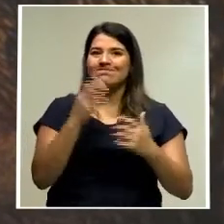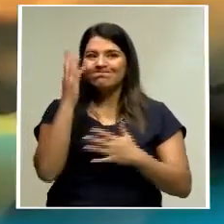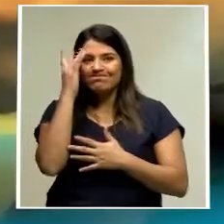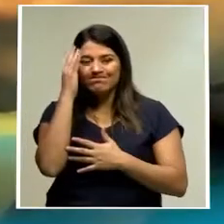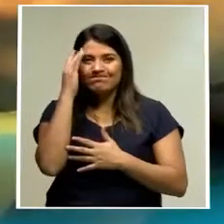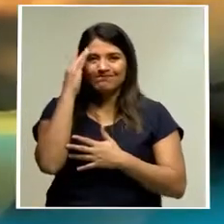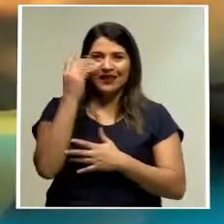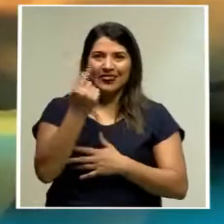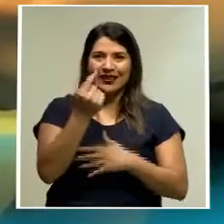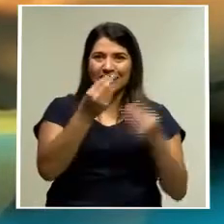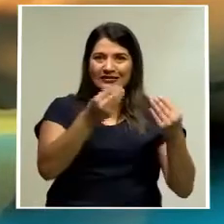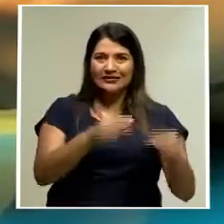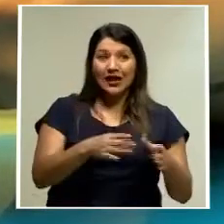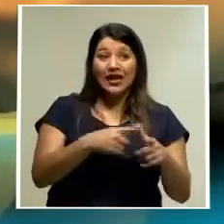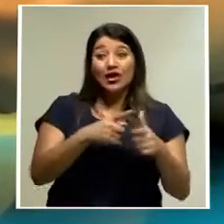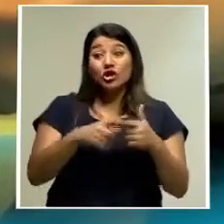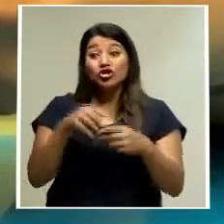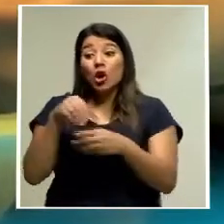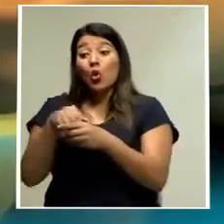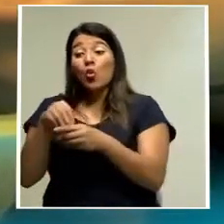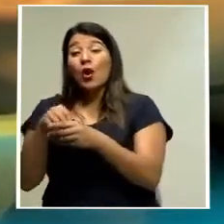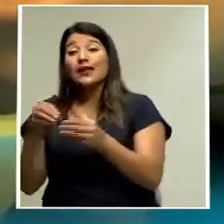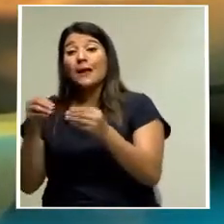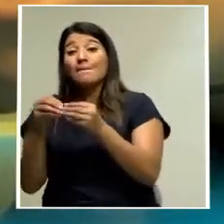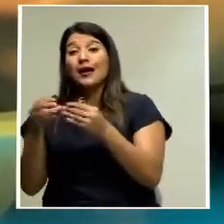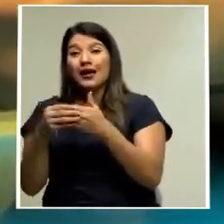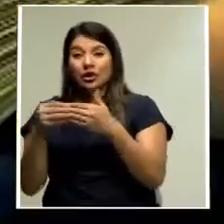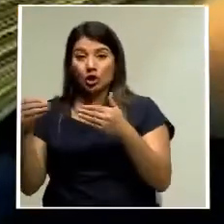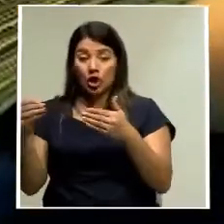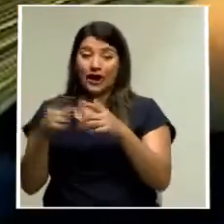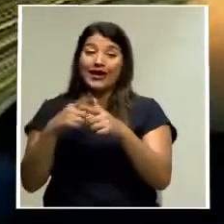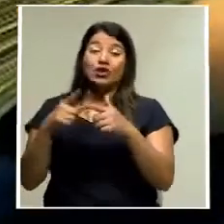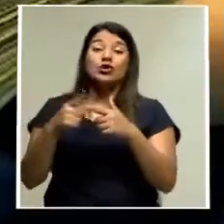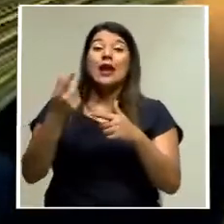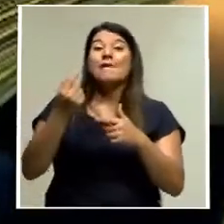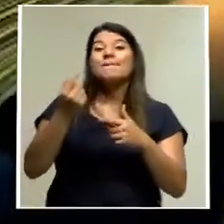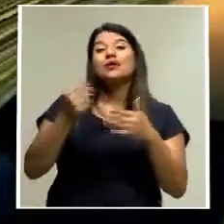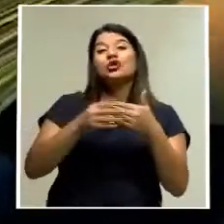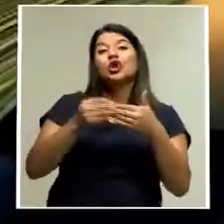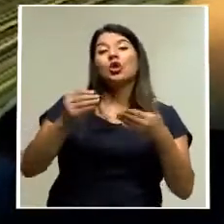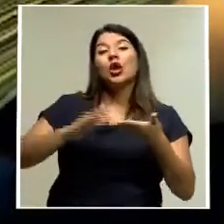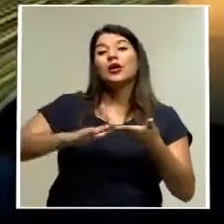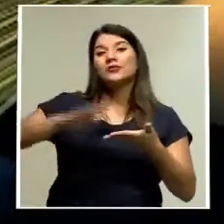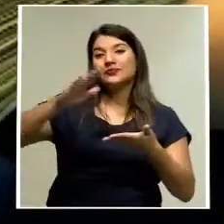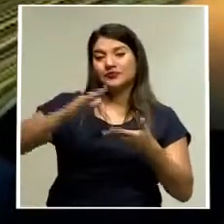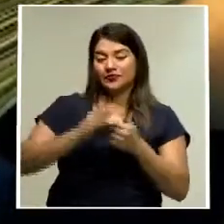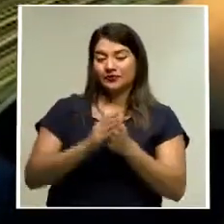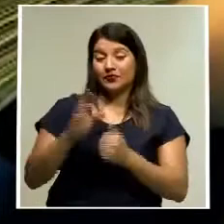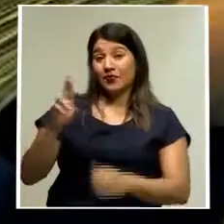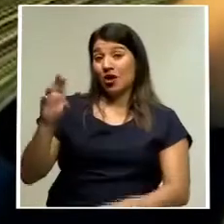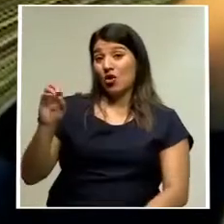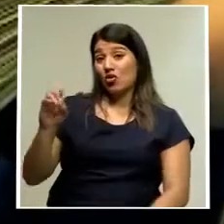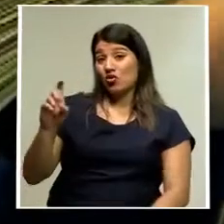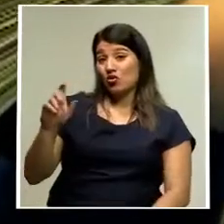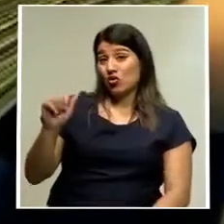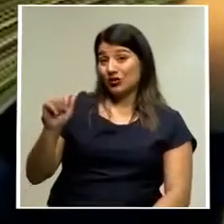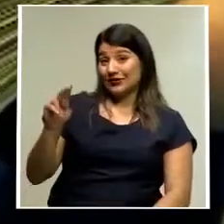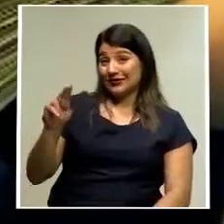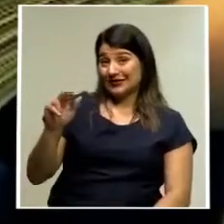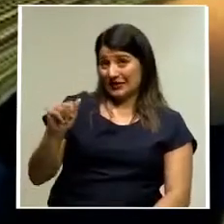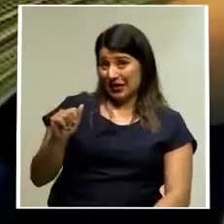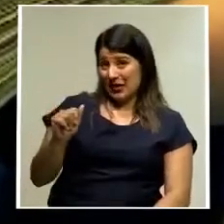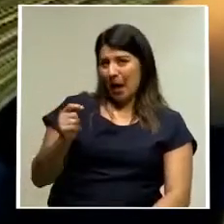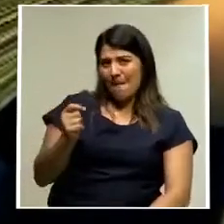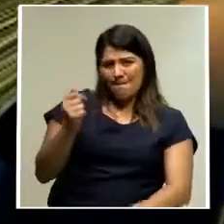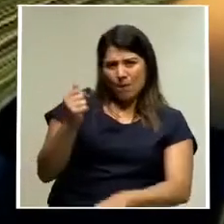ahorros, las empresas igual. Y esto genera momentos en que el tipo de cambio sube de manera importante. Roxana, hace pocos días el